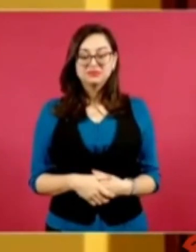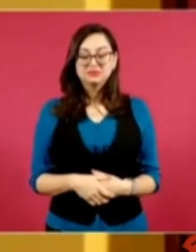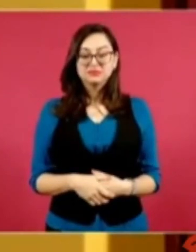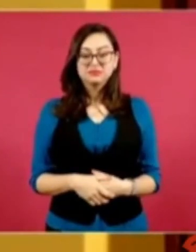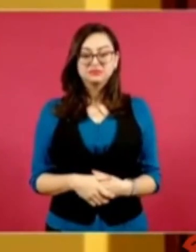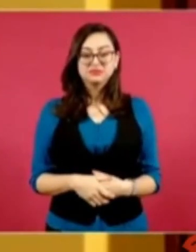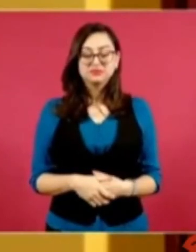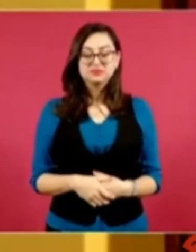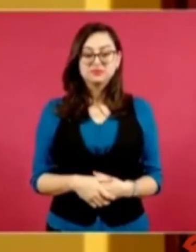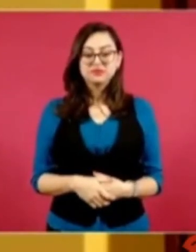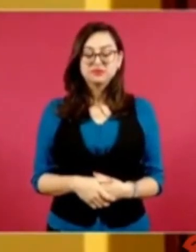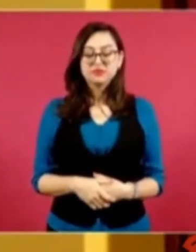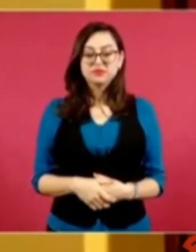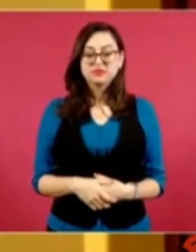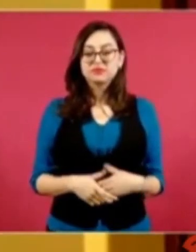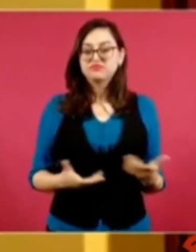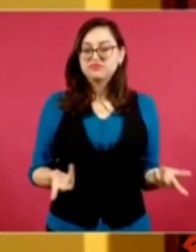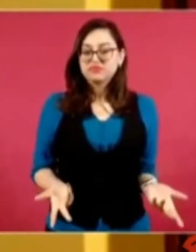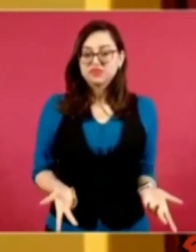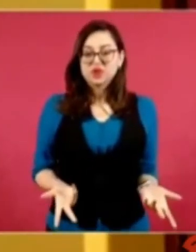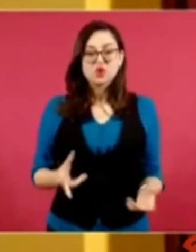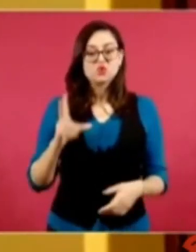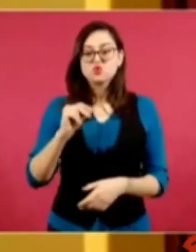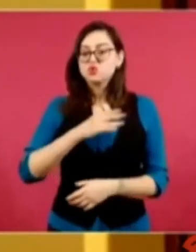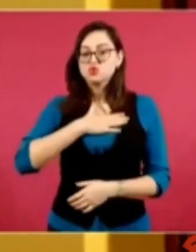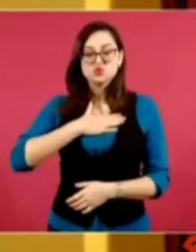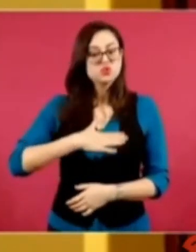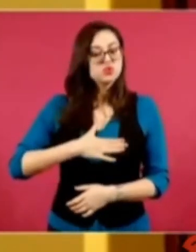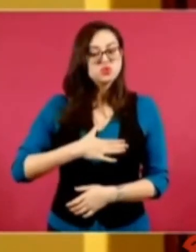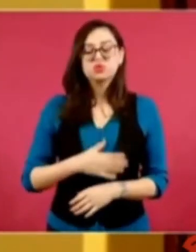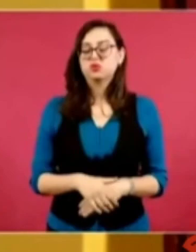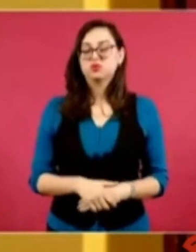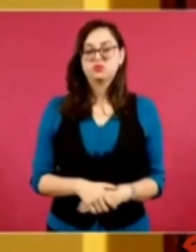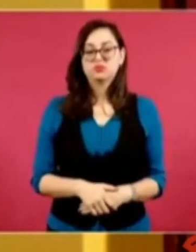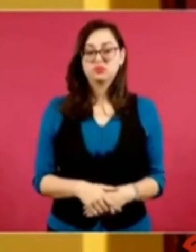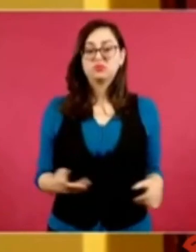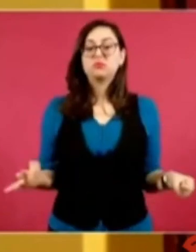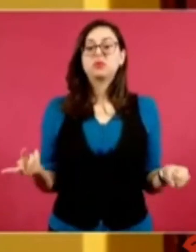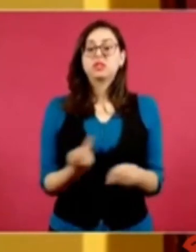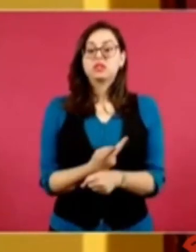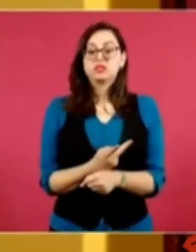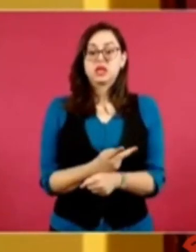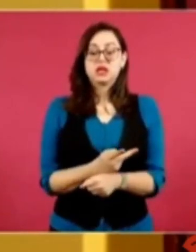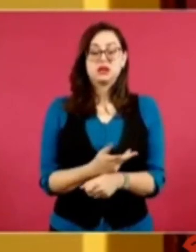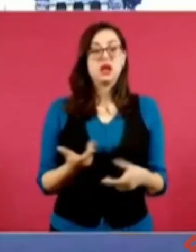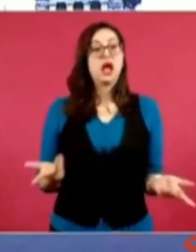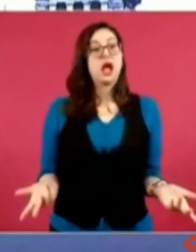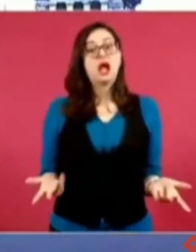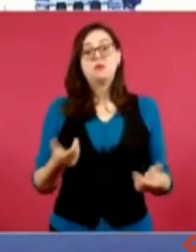ahí tiene un Assange injustamente detenido ¿y dónde está la libertad?